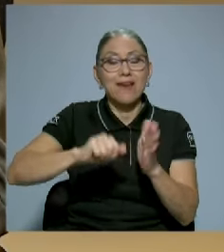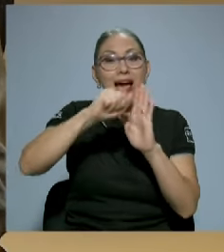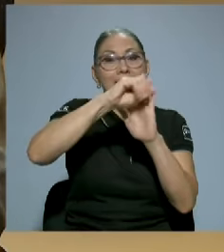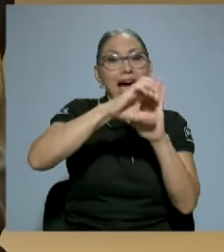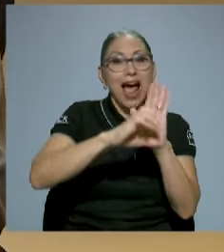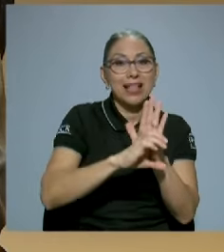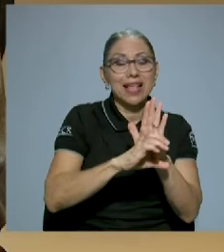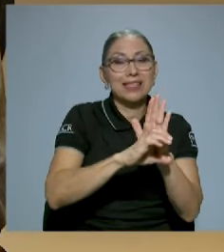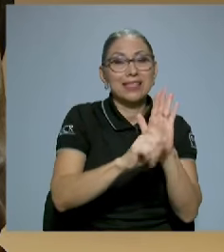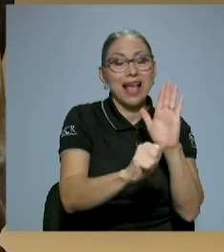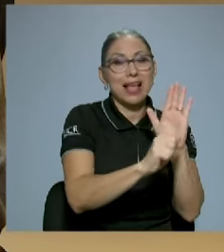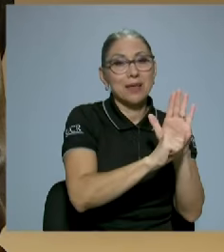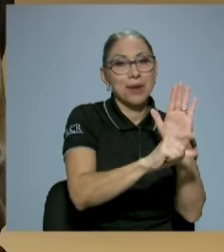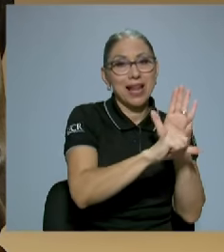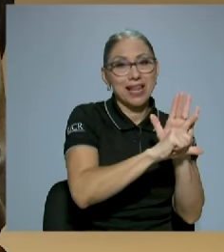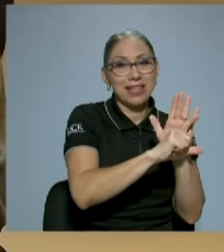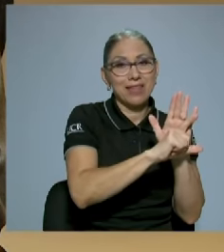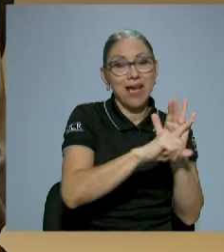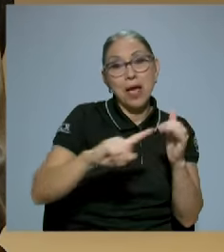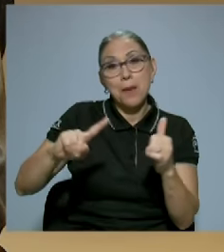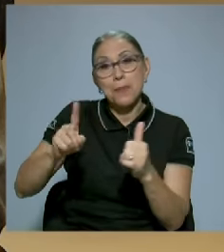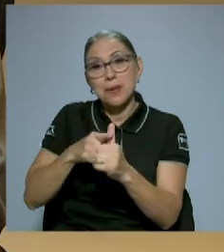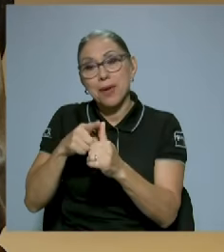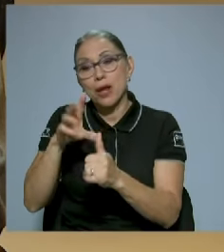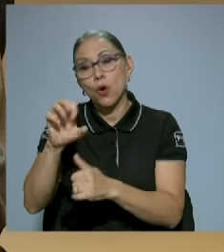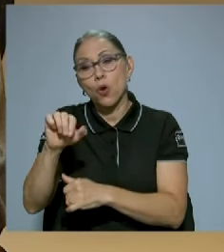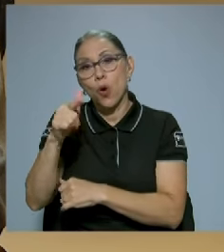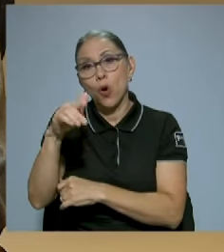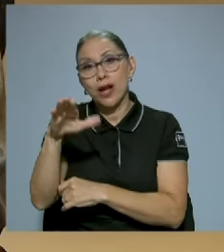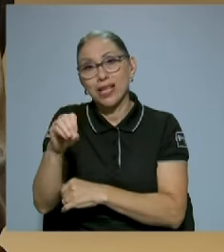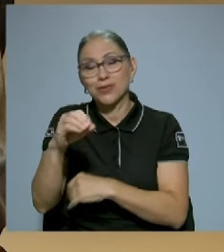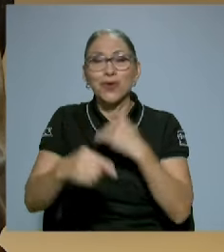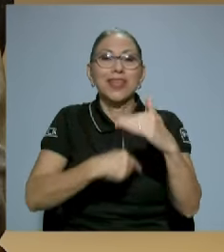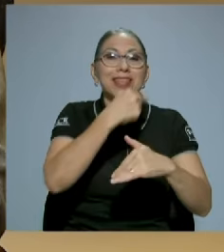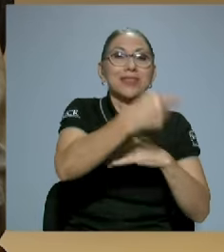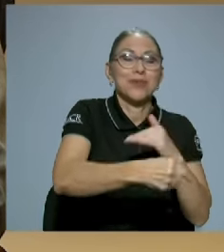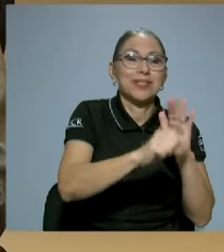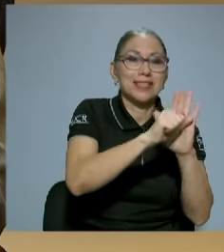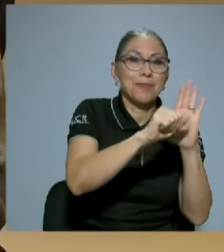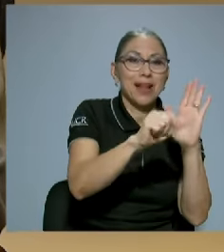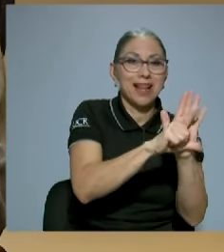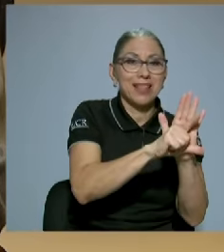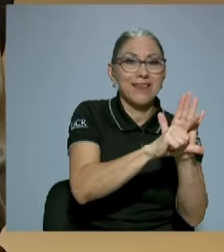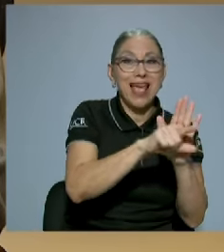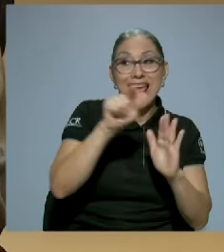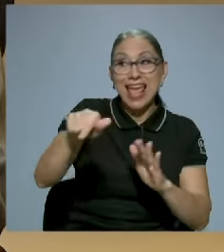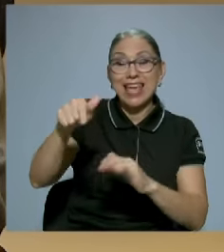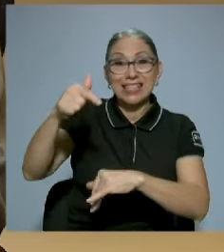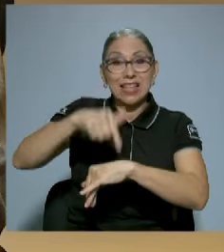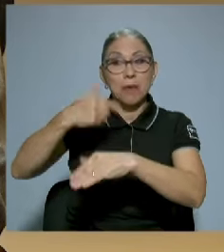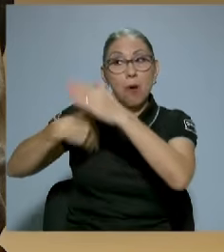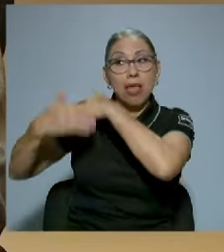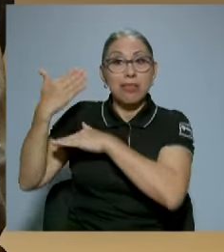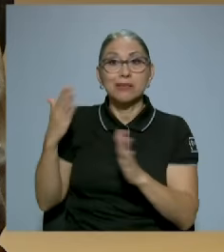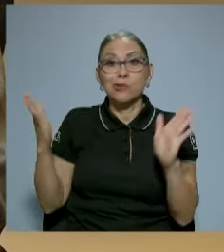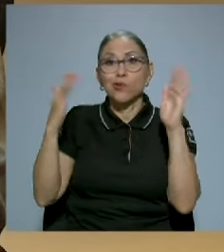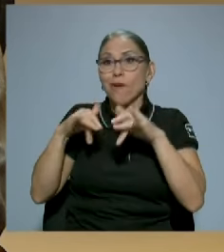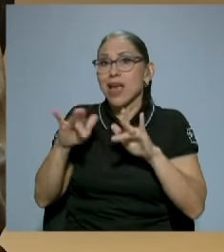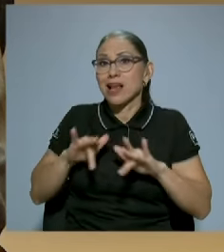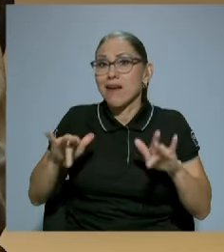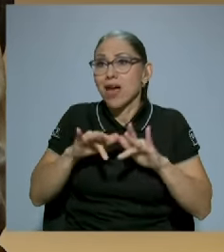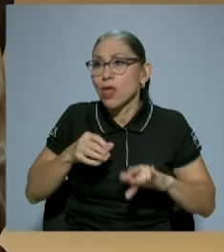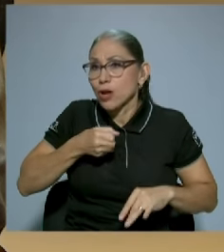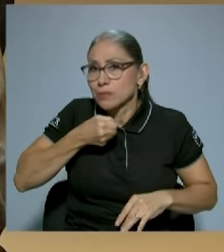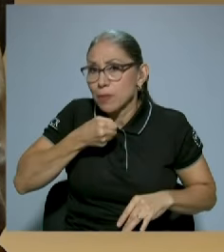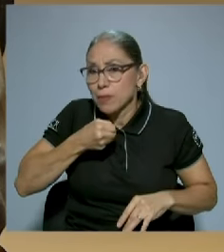Congreso primero y luego de la Asamblea. Y en esa época no había grabadoras. Entonces él tomaba los apuntes a mano, luego llegaba a la